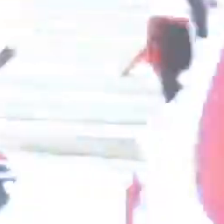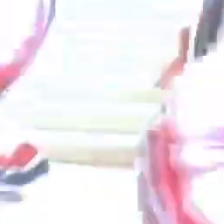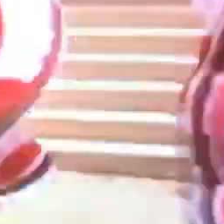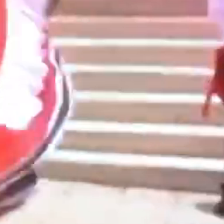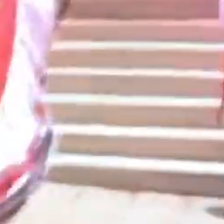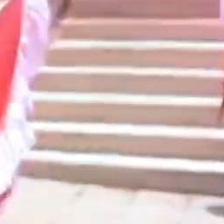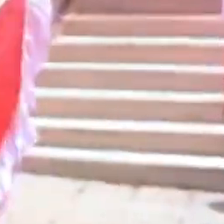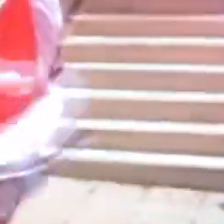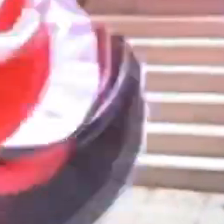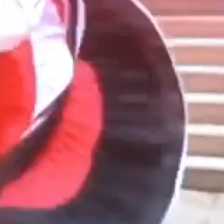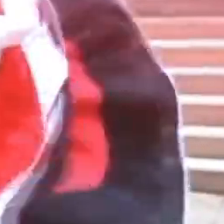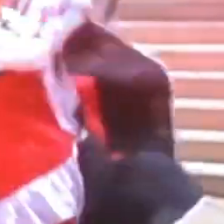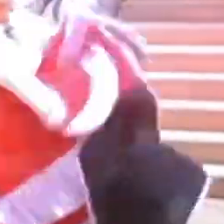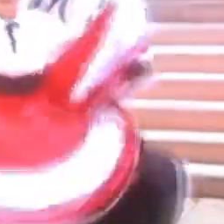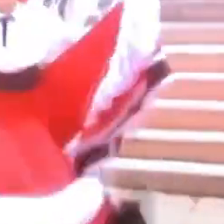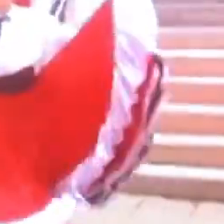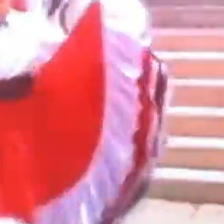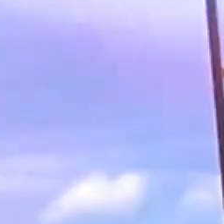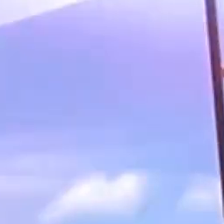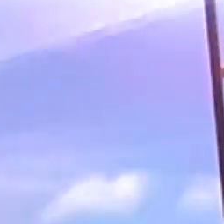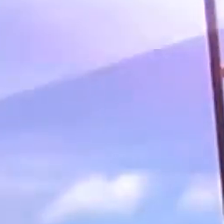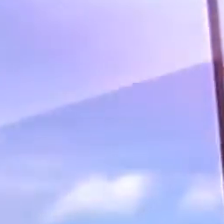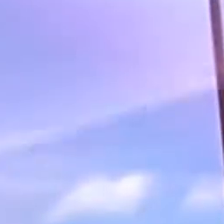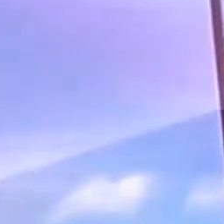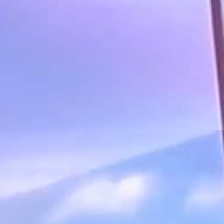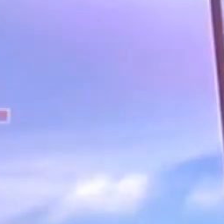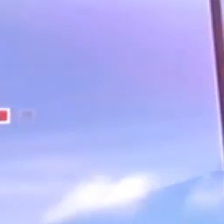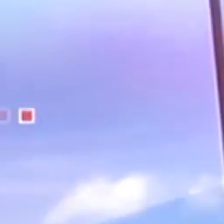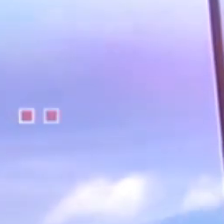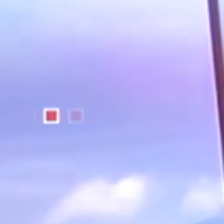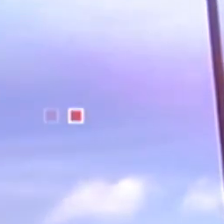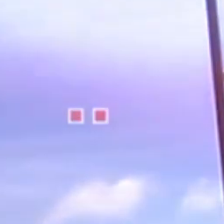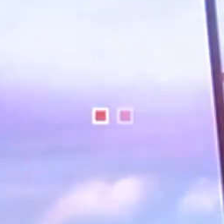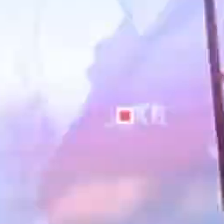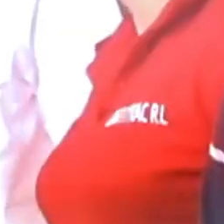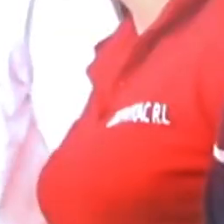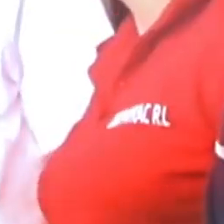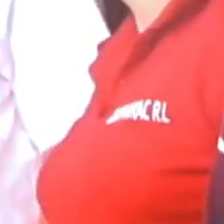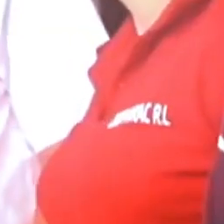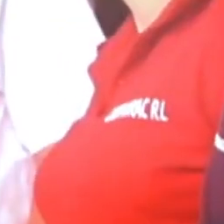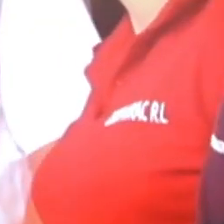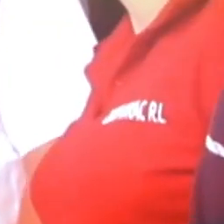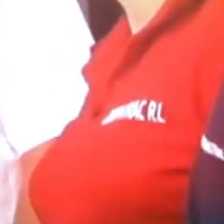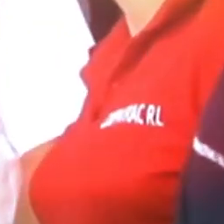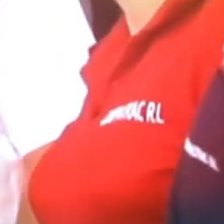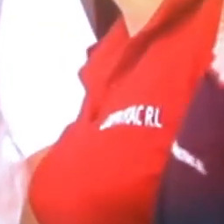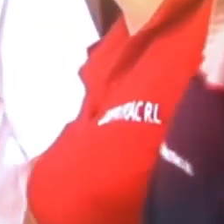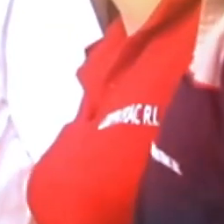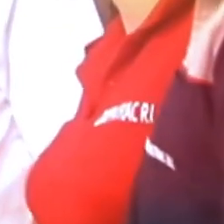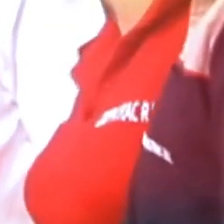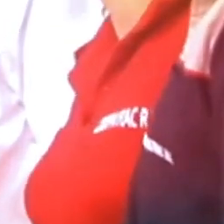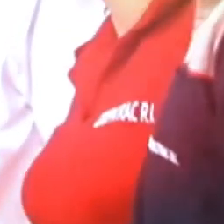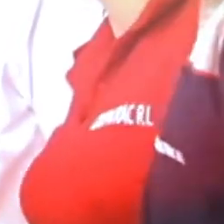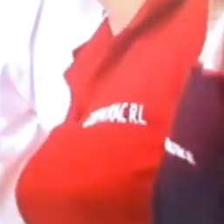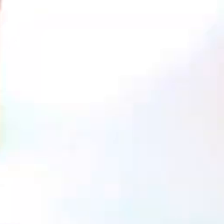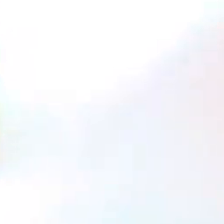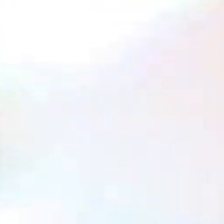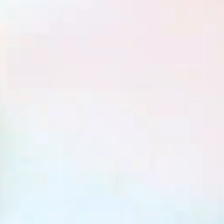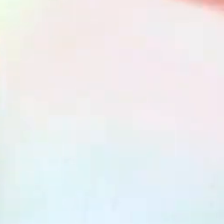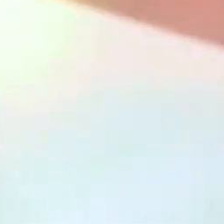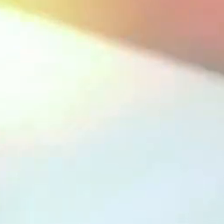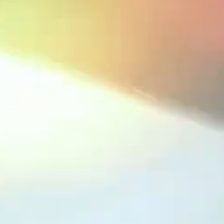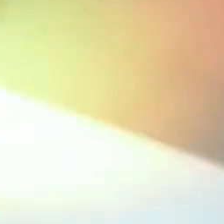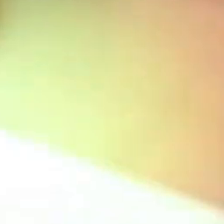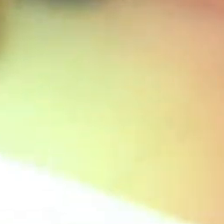Somos un pueblo que supera sus conflictos. Anteponiendo la paz y el diálogo, nos hemos convertido en un ejemplo para el mundo.